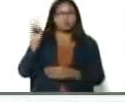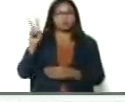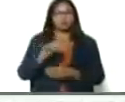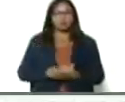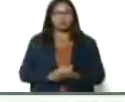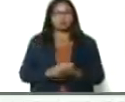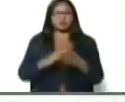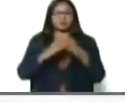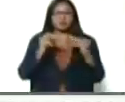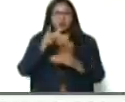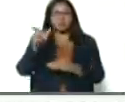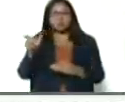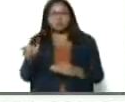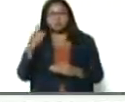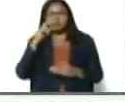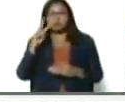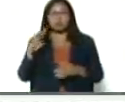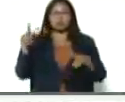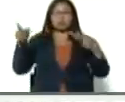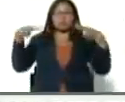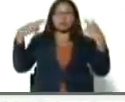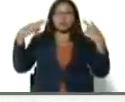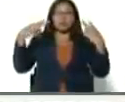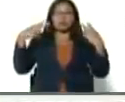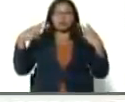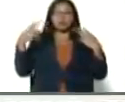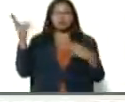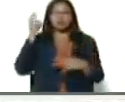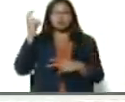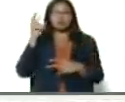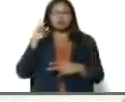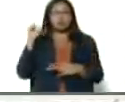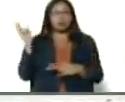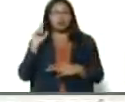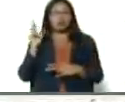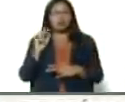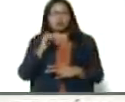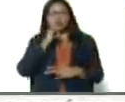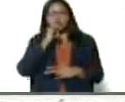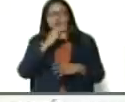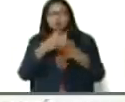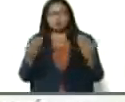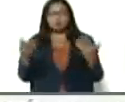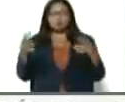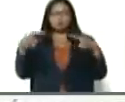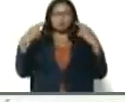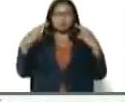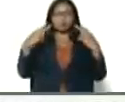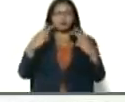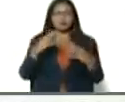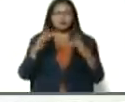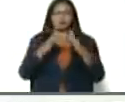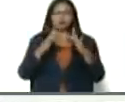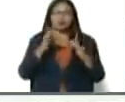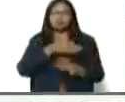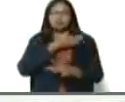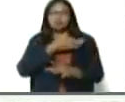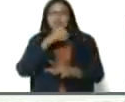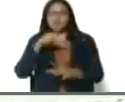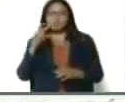gente que nos ve, por televisión, nos escucha por la radio, a la gente que nos ve, y nos escucha por las redes sociales,